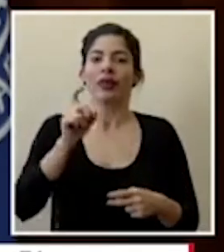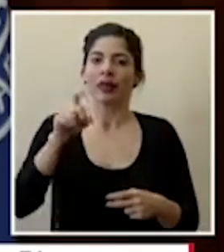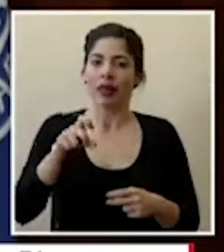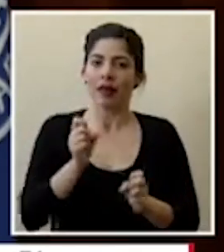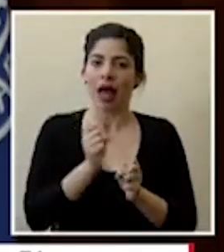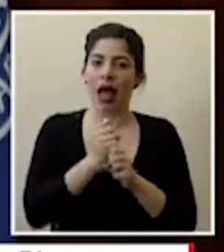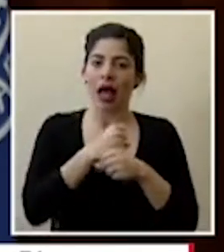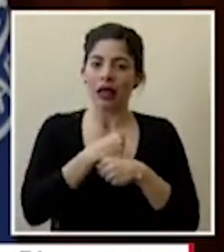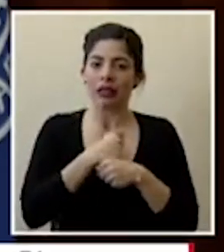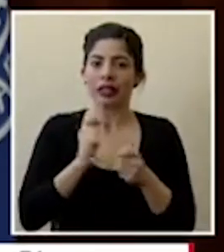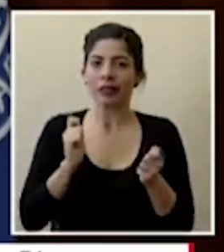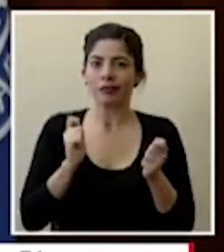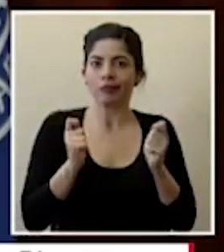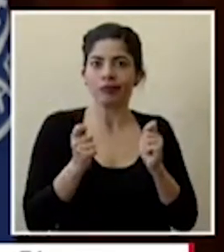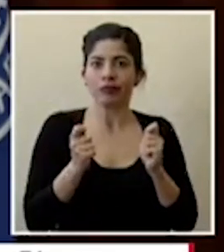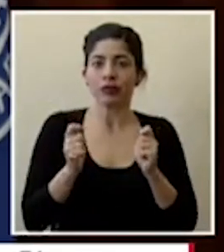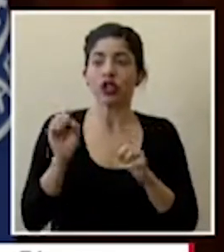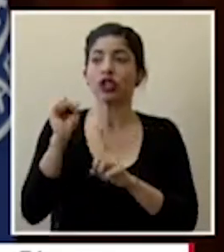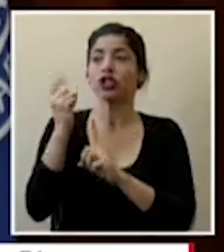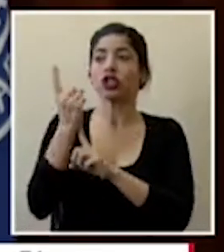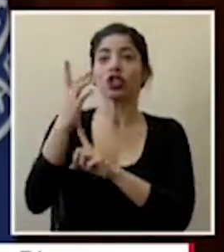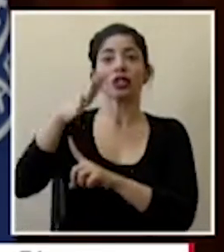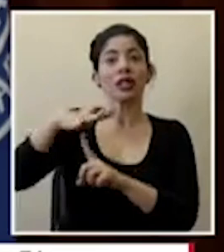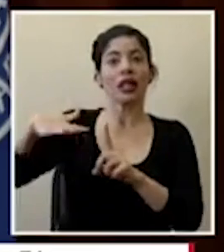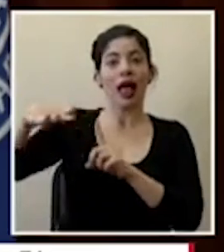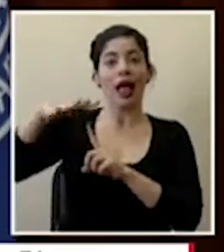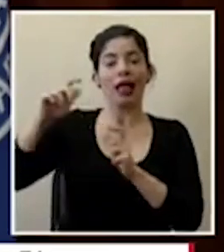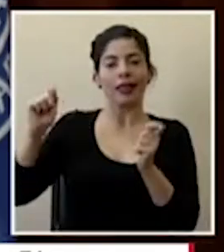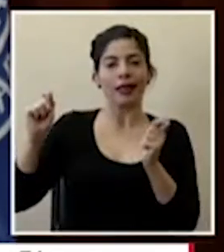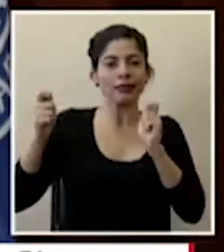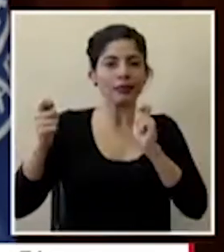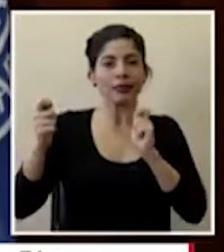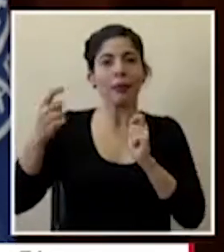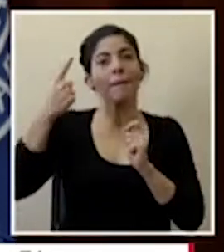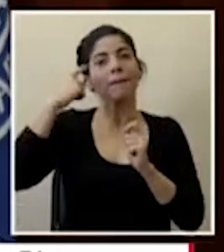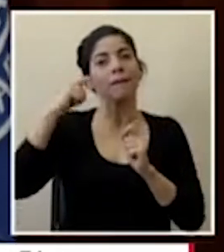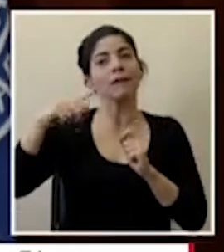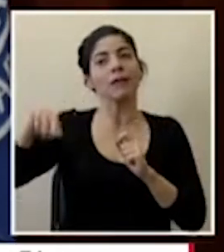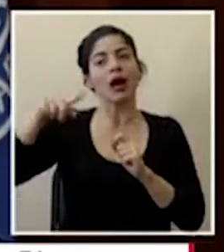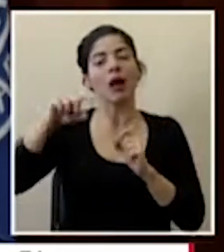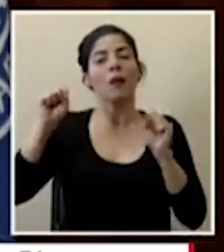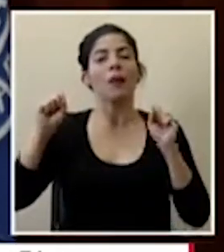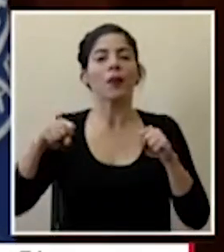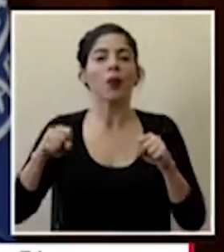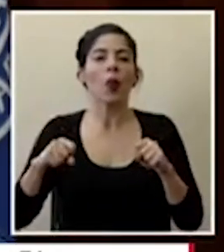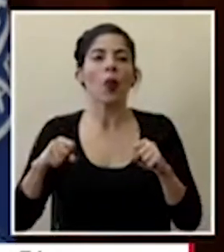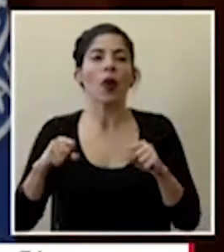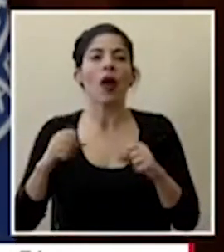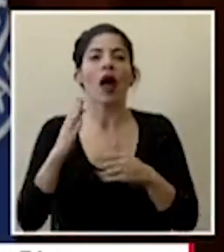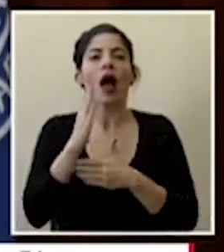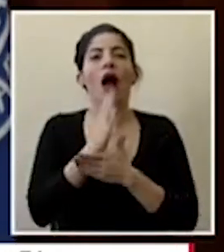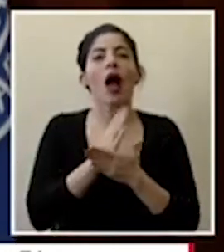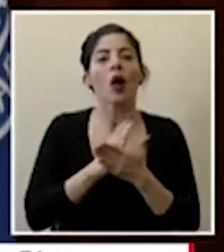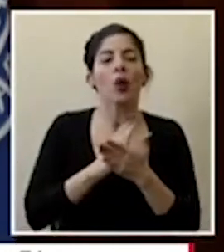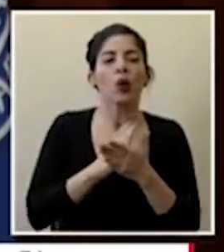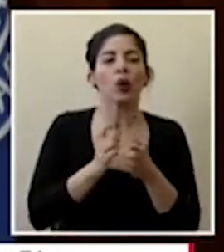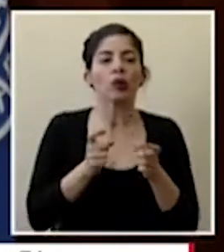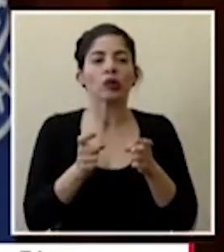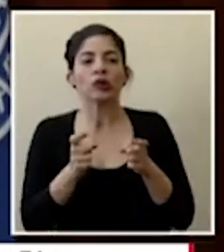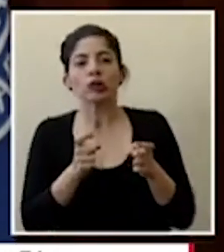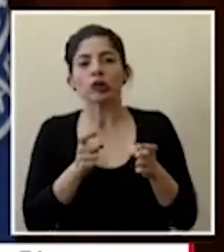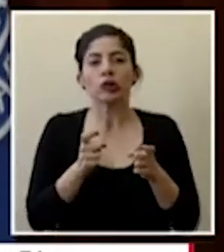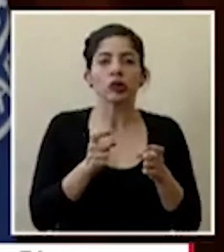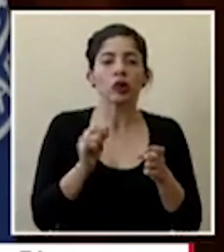una adaptación también de la sociedad para poder tener algunos válvulas en donde podemos ir